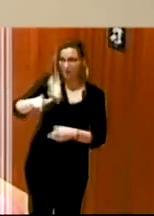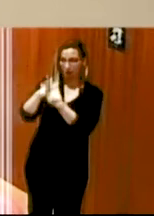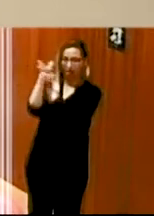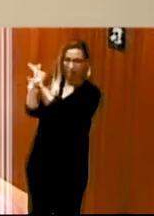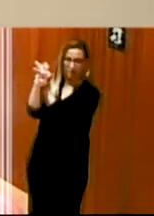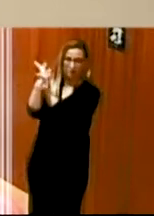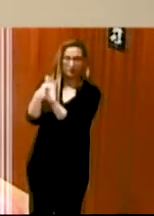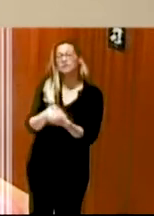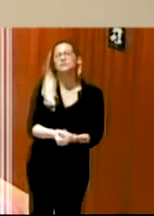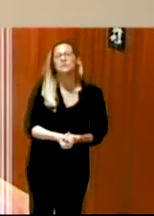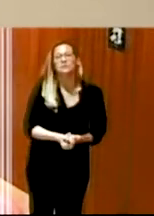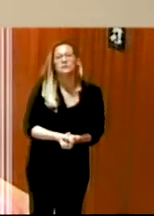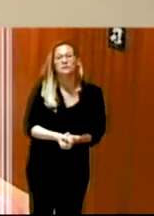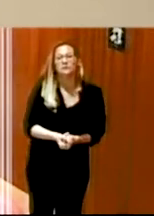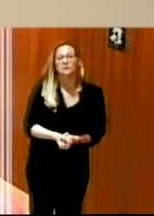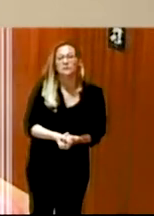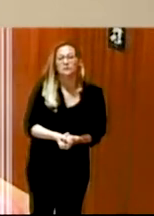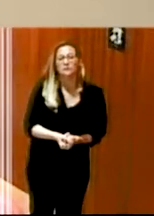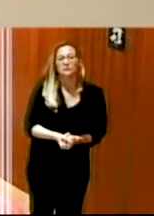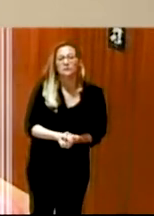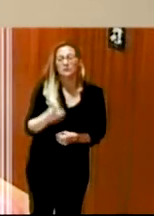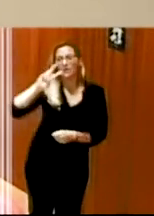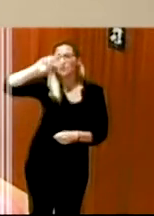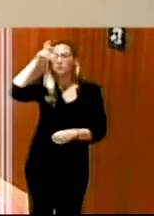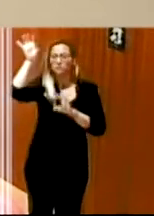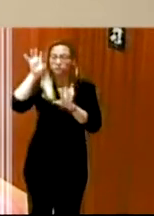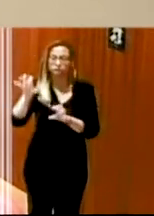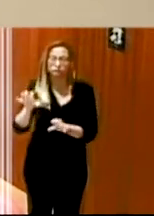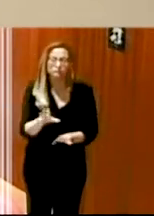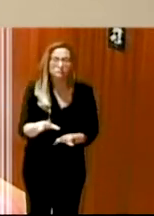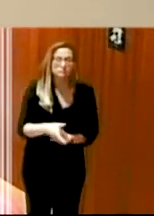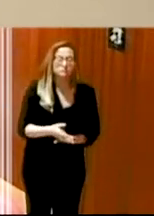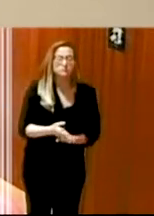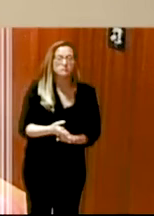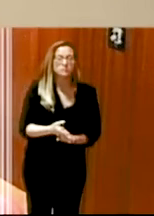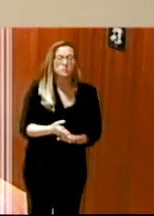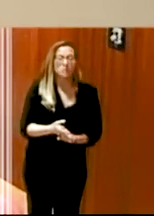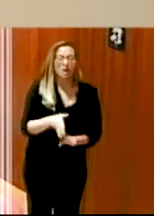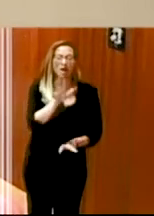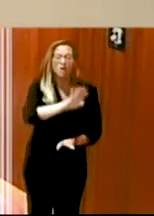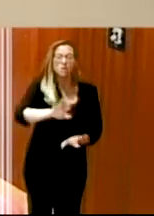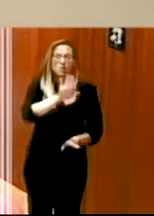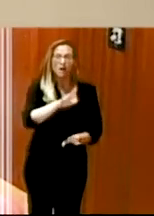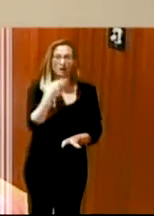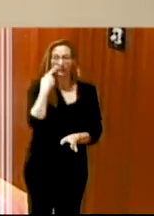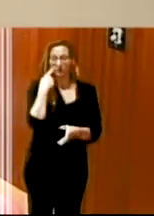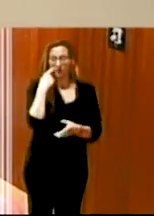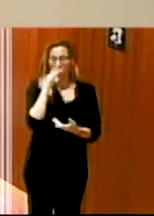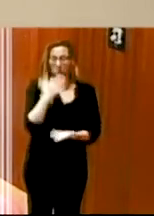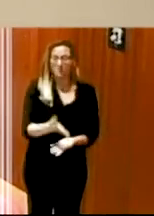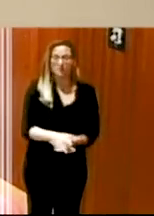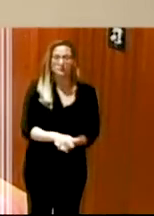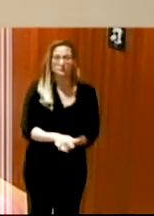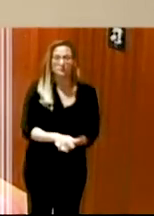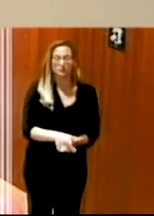hoy en estas jornadas desde otros lugares, tenemos claro que todas las personas